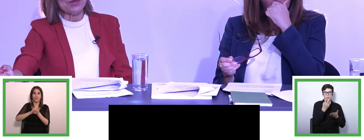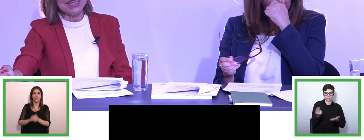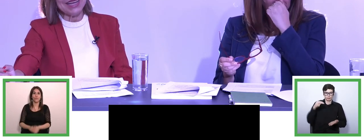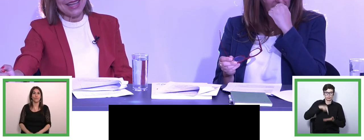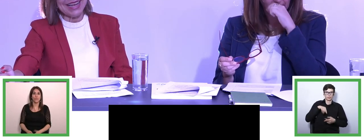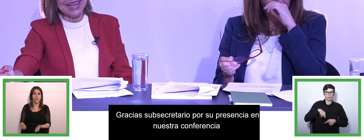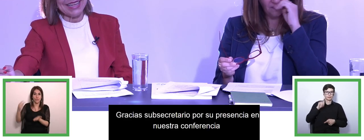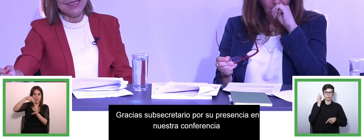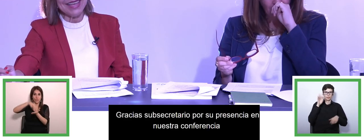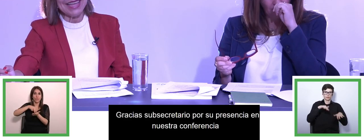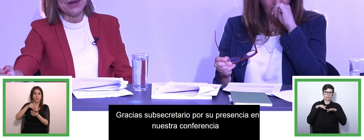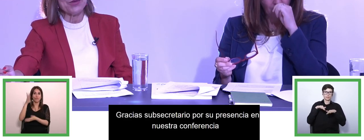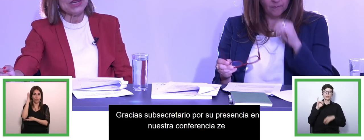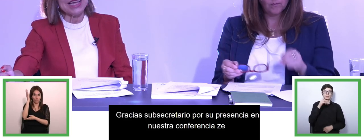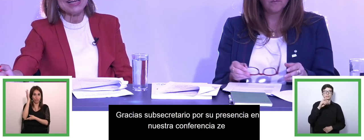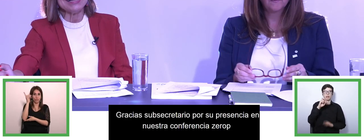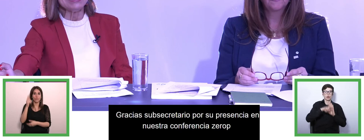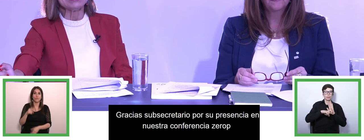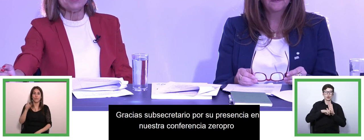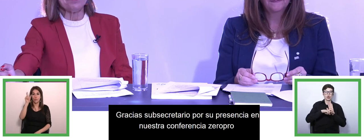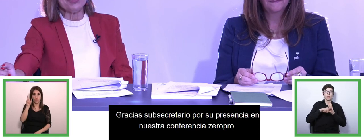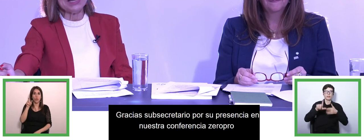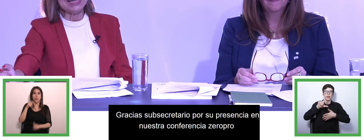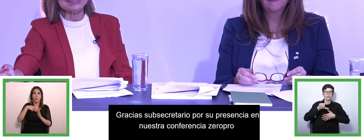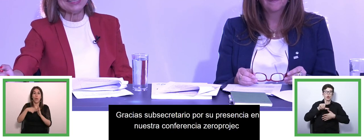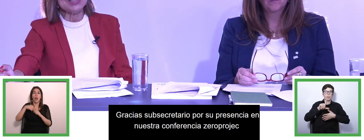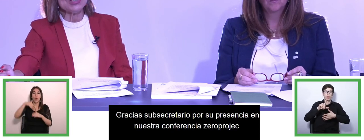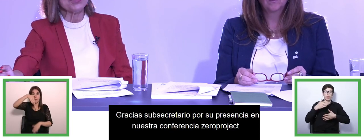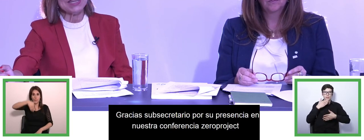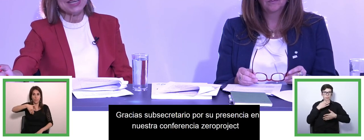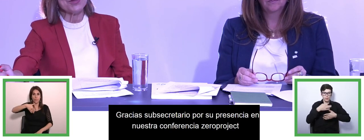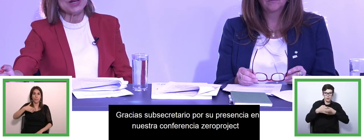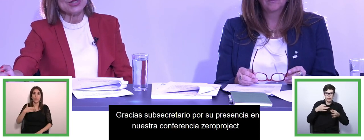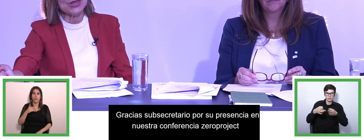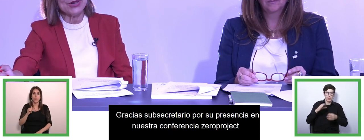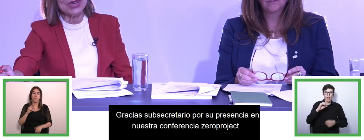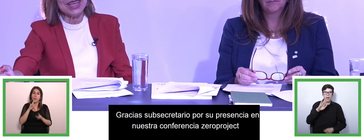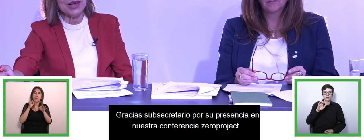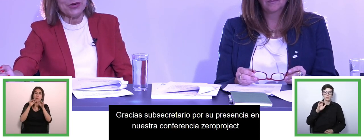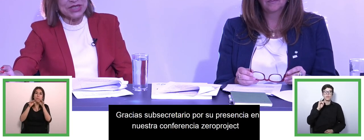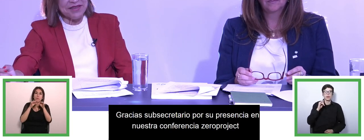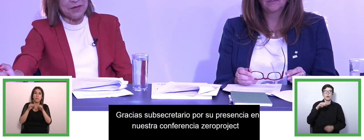Latinoamérica el Caribe y la comunidad de hispanoparlantes sobre educación inclusiva la comunidad ¡Gracias!